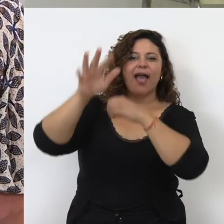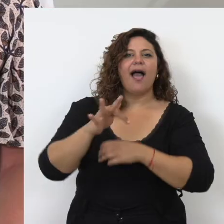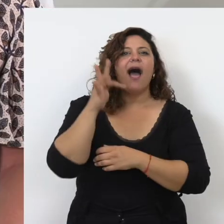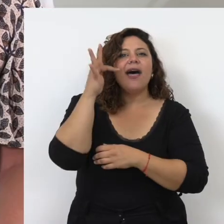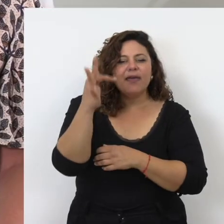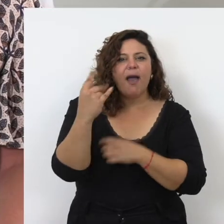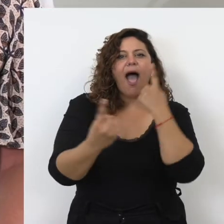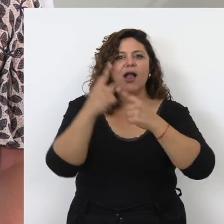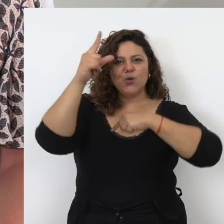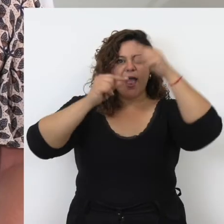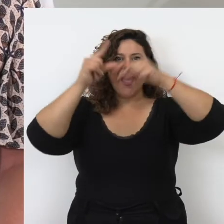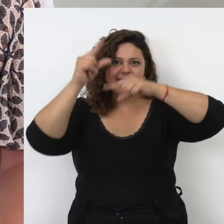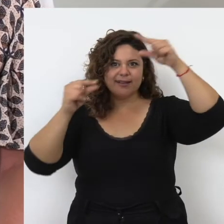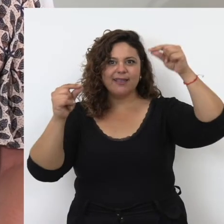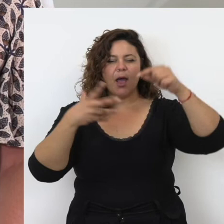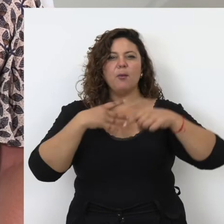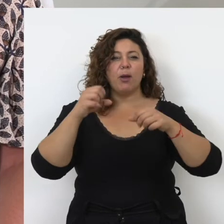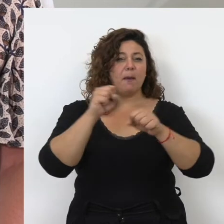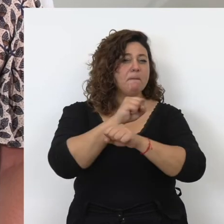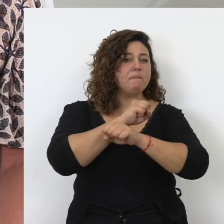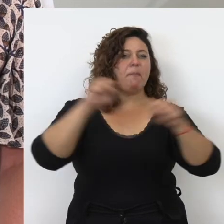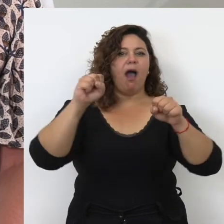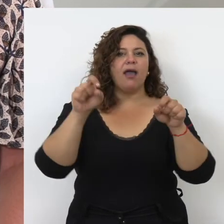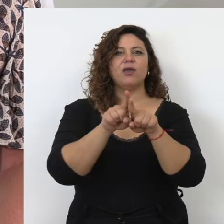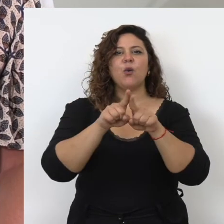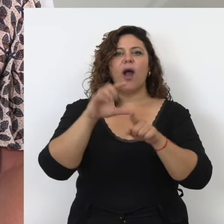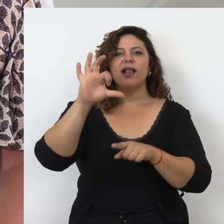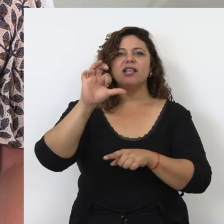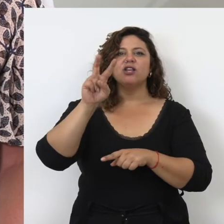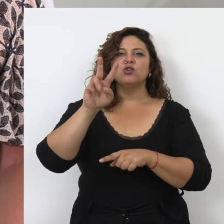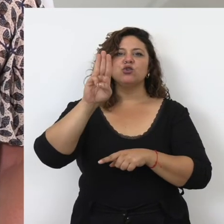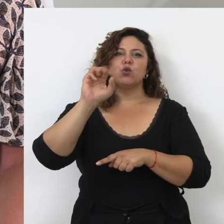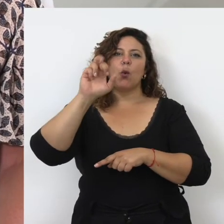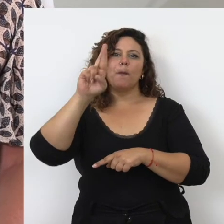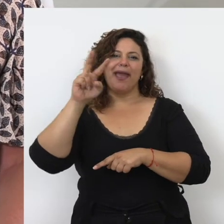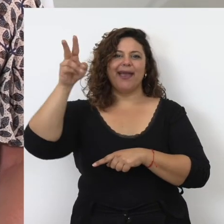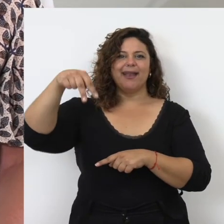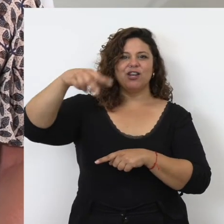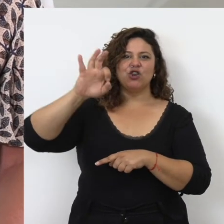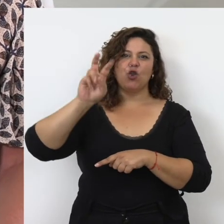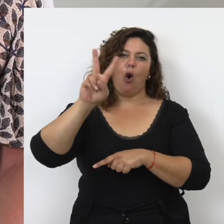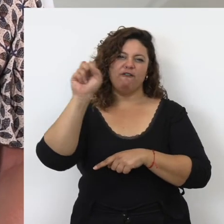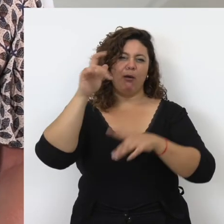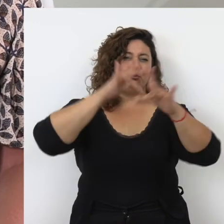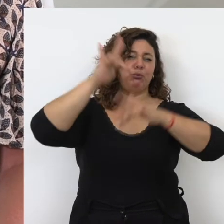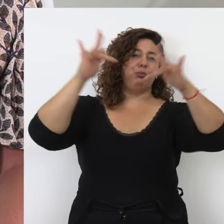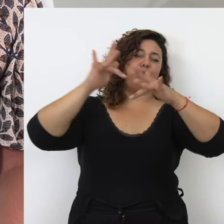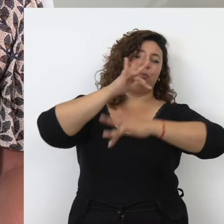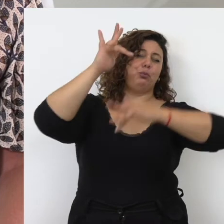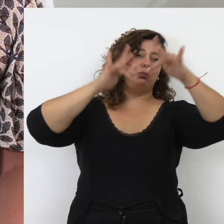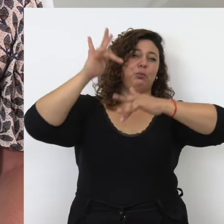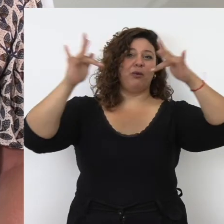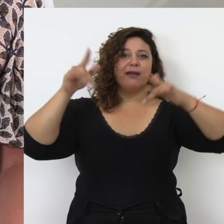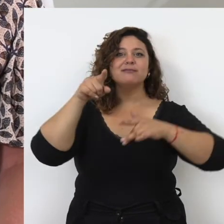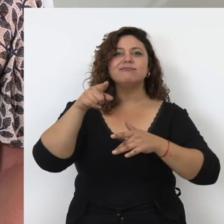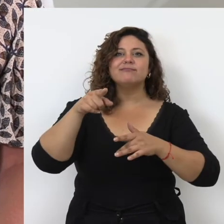además algunas de estas estrellas pueden explotar como supernova una supernova alcanza un brillo igual al de toda una